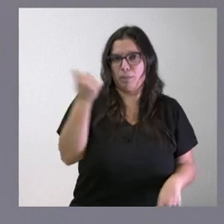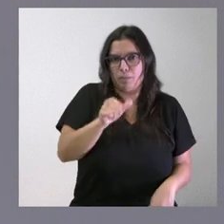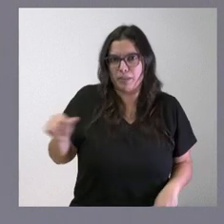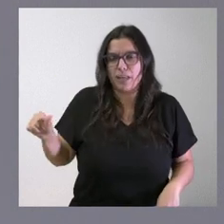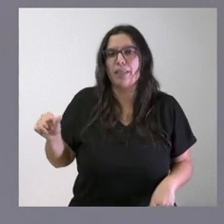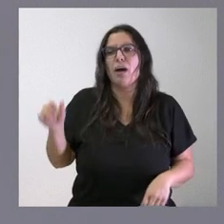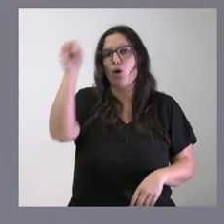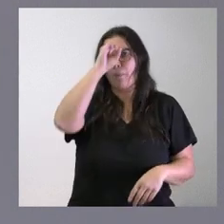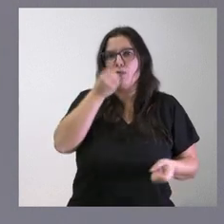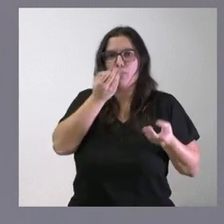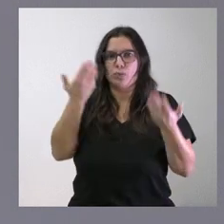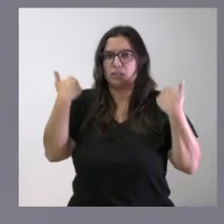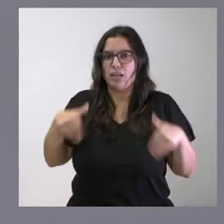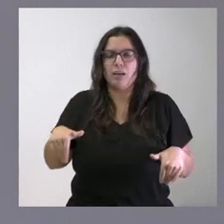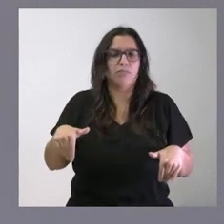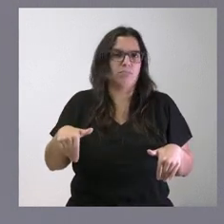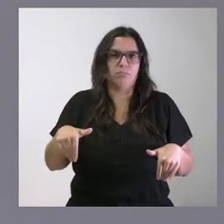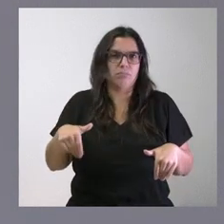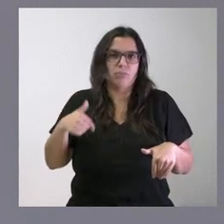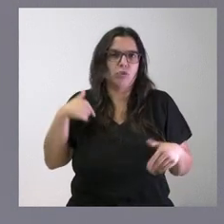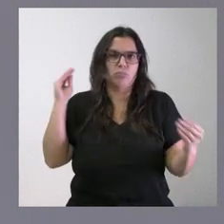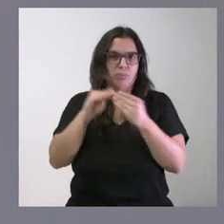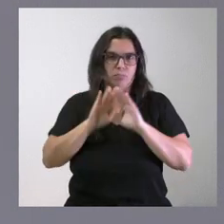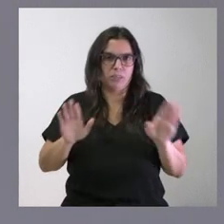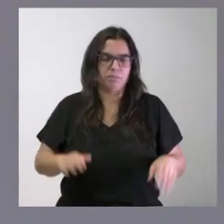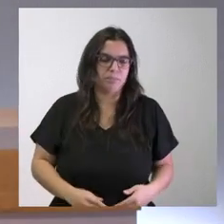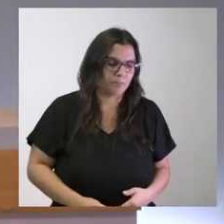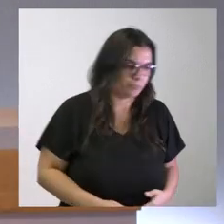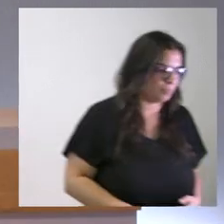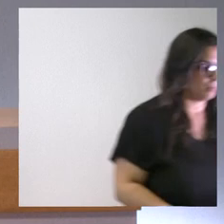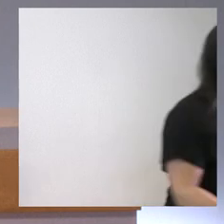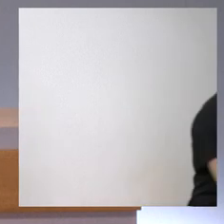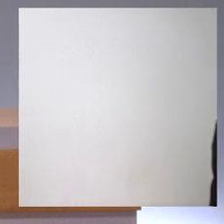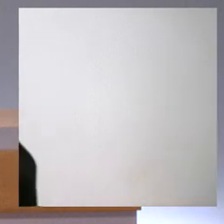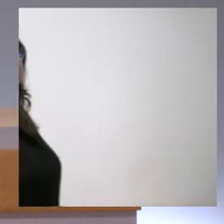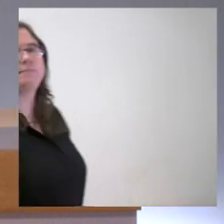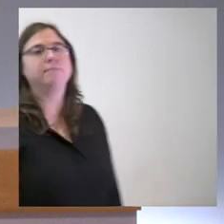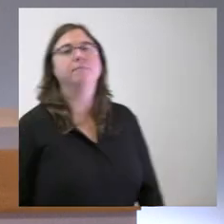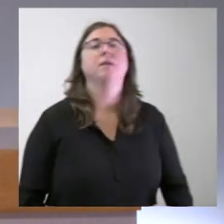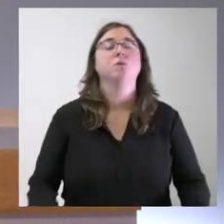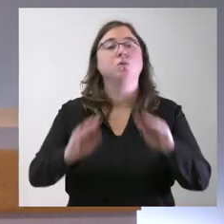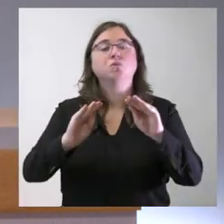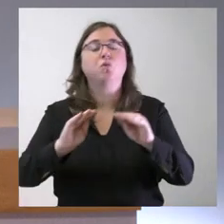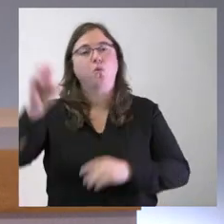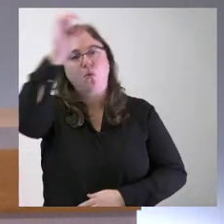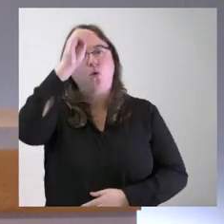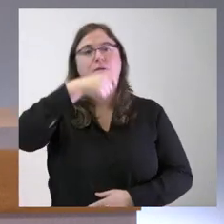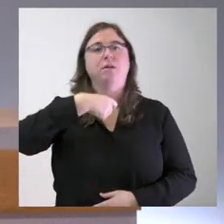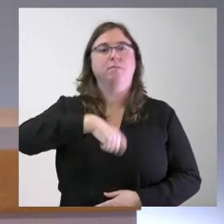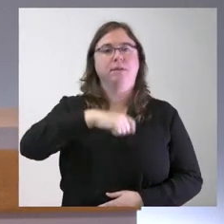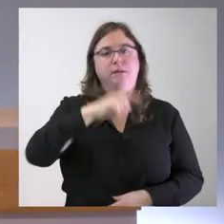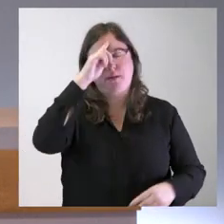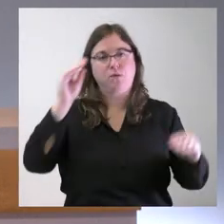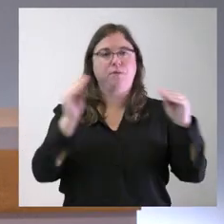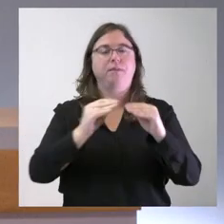su opinión y la opinión está dada y yo coincido con ella la del presidente de la Junta de Castilla y León naturalmente Hola, buenos